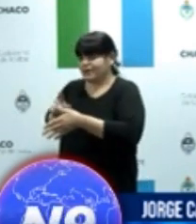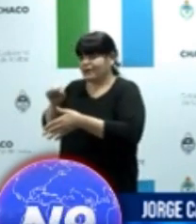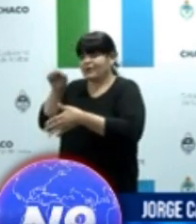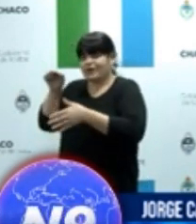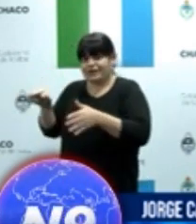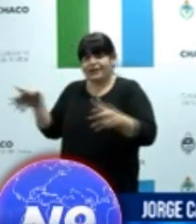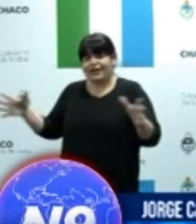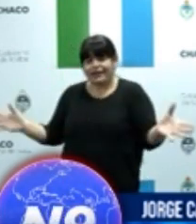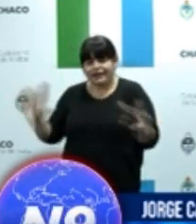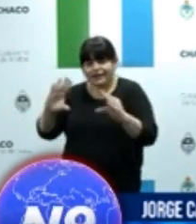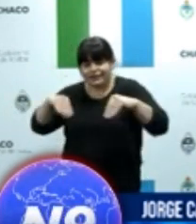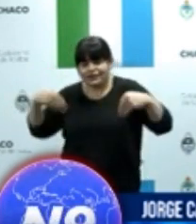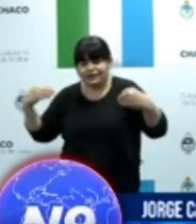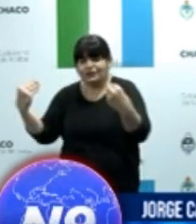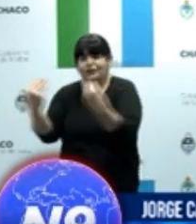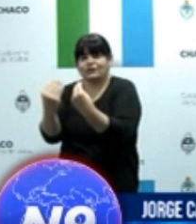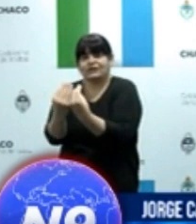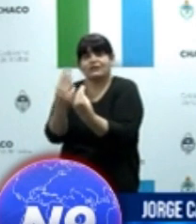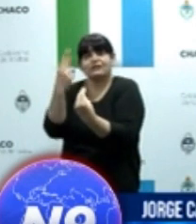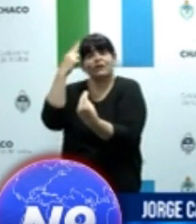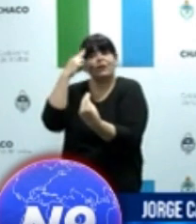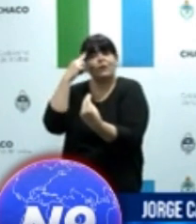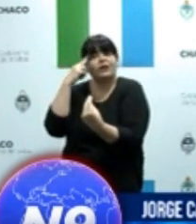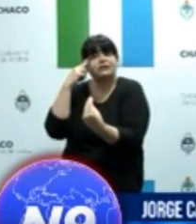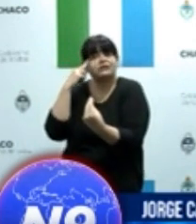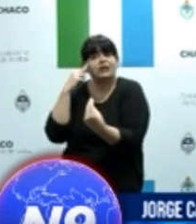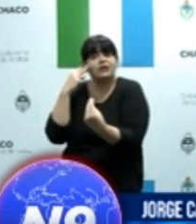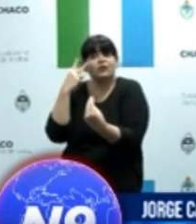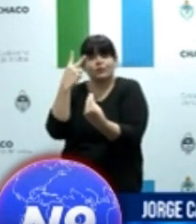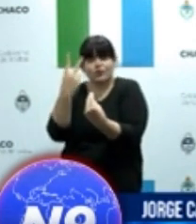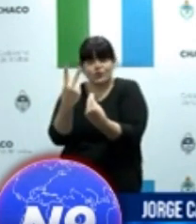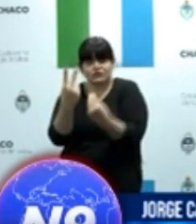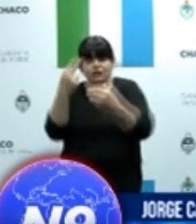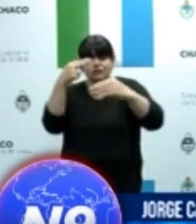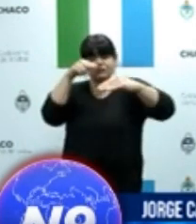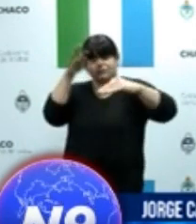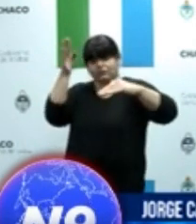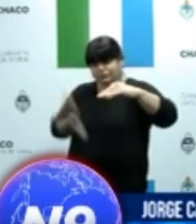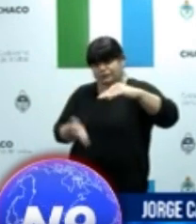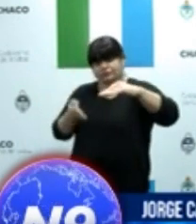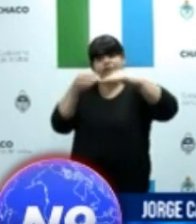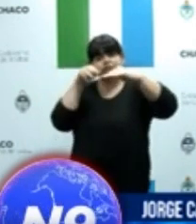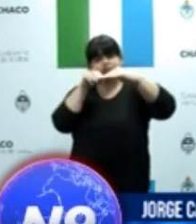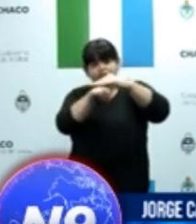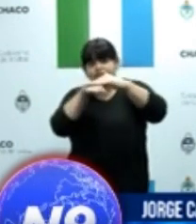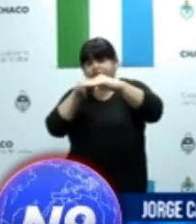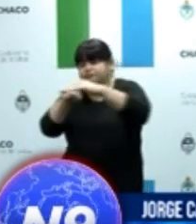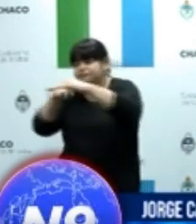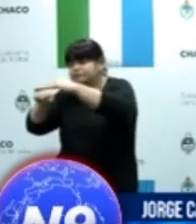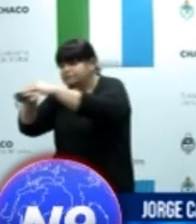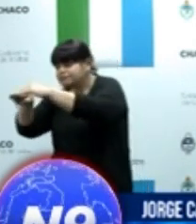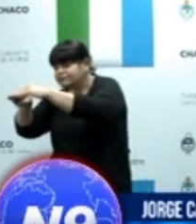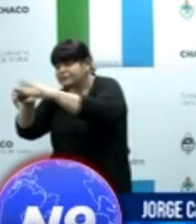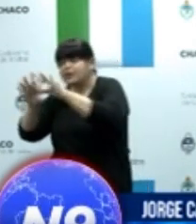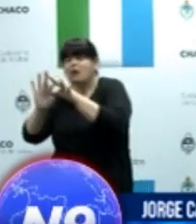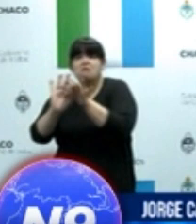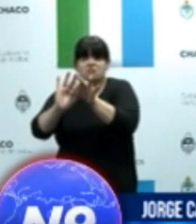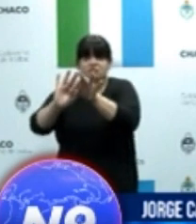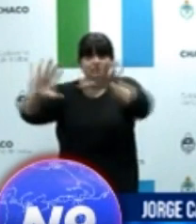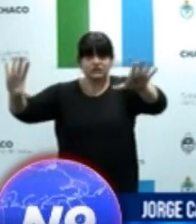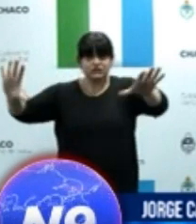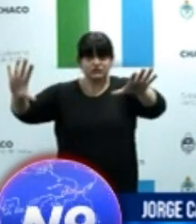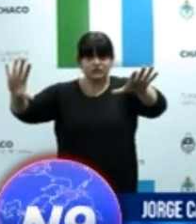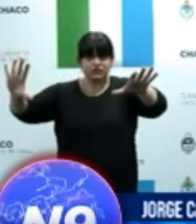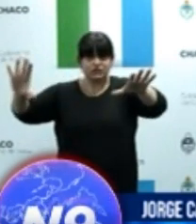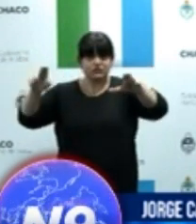crecimos en casi 33% de la capacidad instalada, y en el sector público crecieron 156 camas con